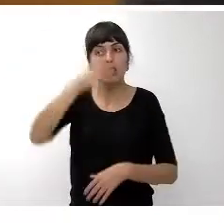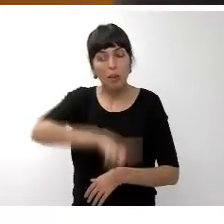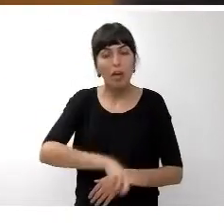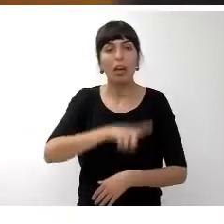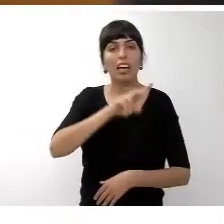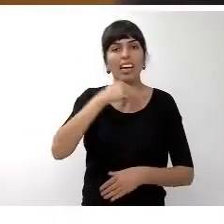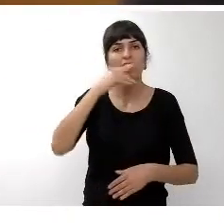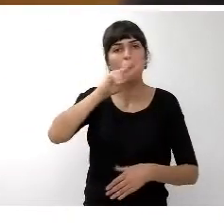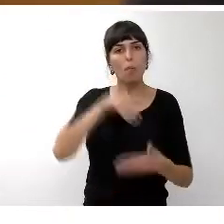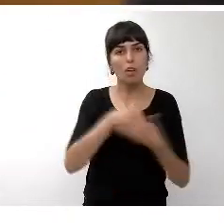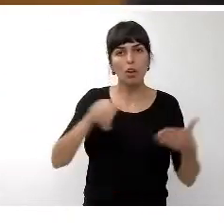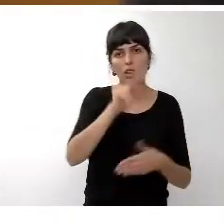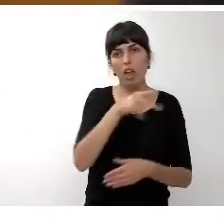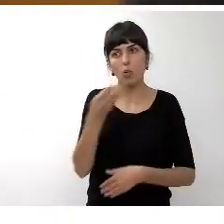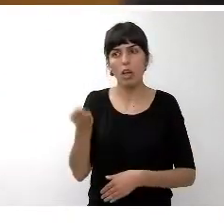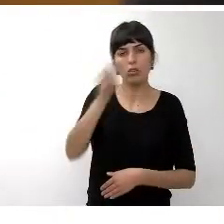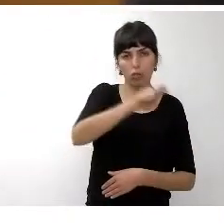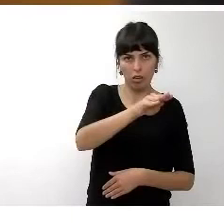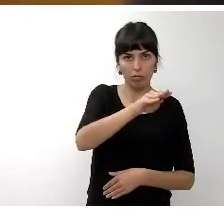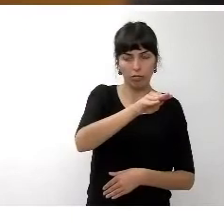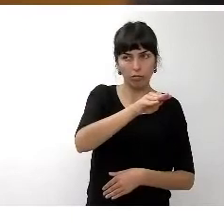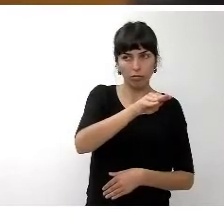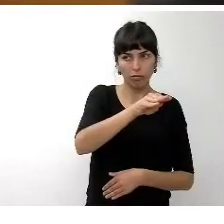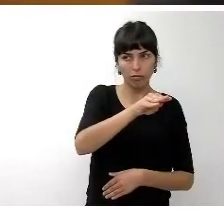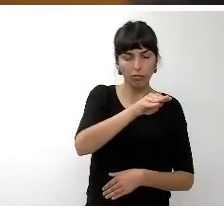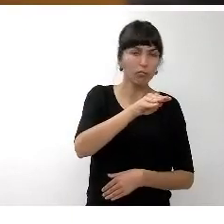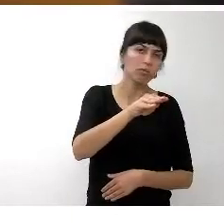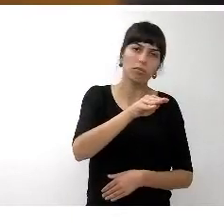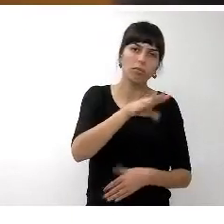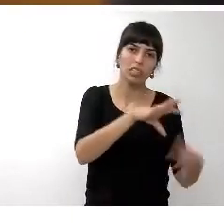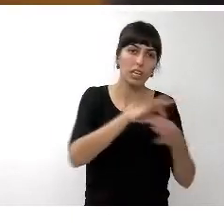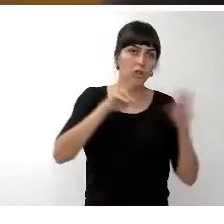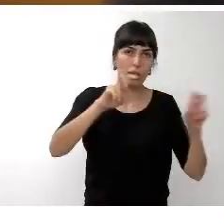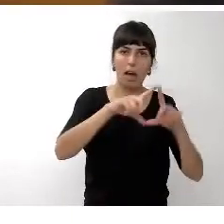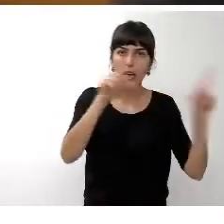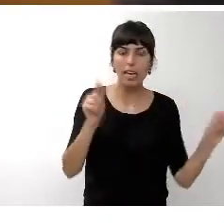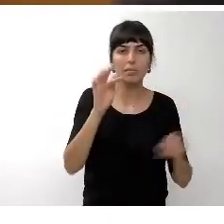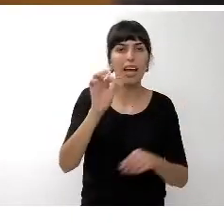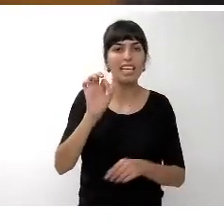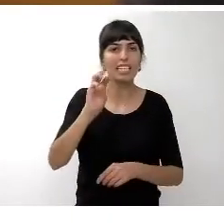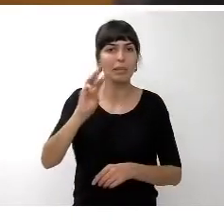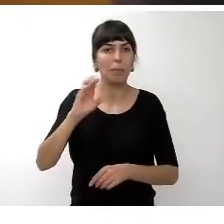adicionales a estos que antes he mencionado fundamentalmente de lo que tiene que ver con el IAS y el ESPET